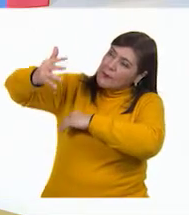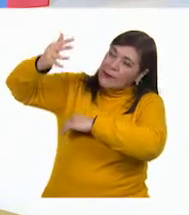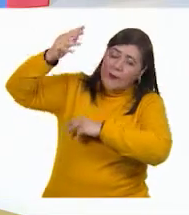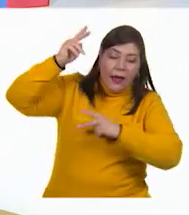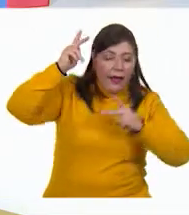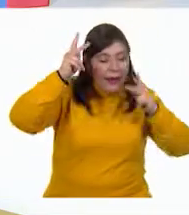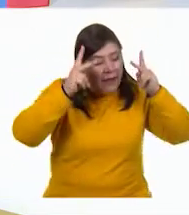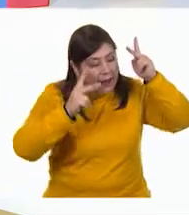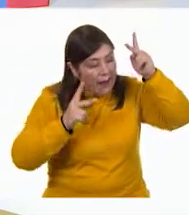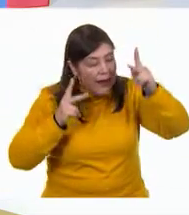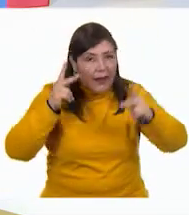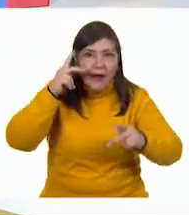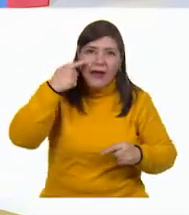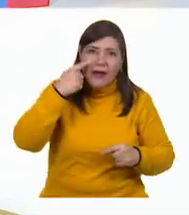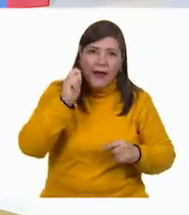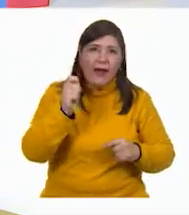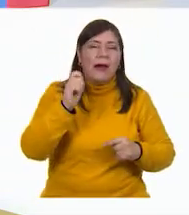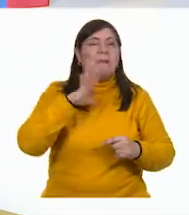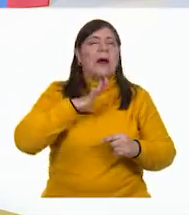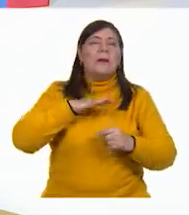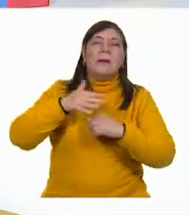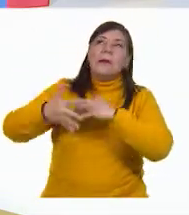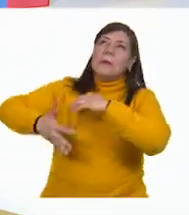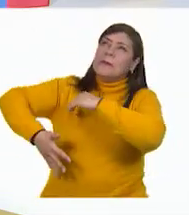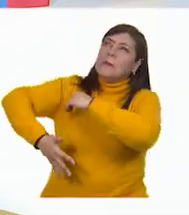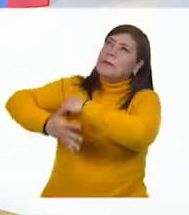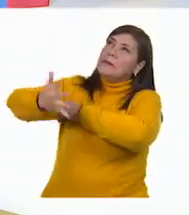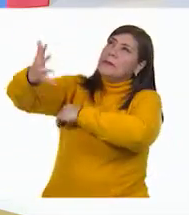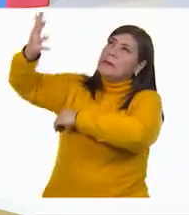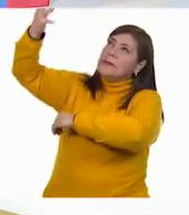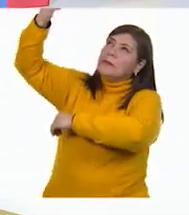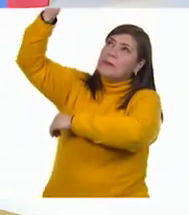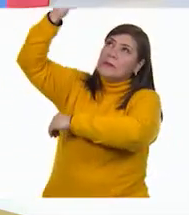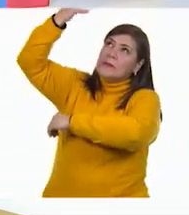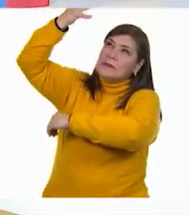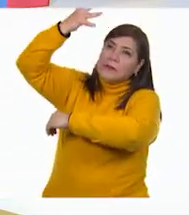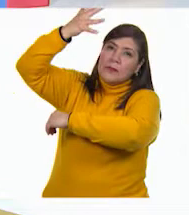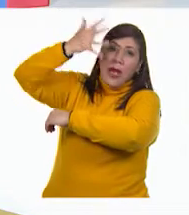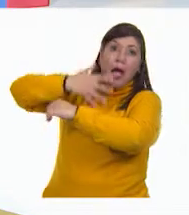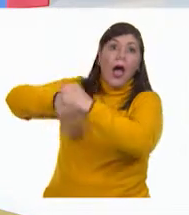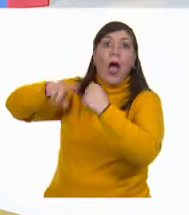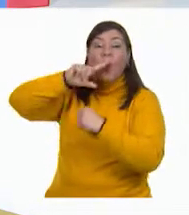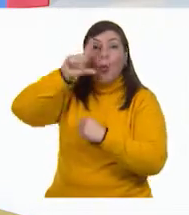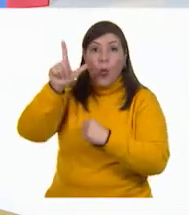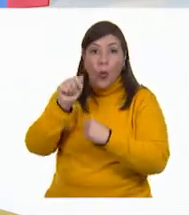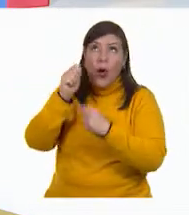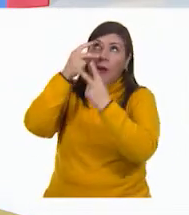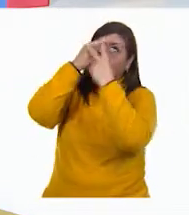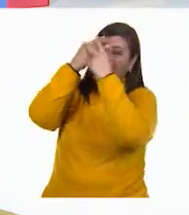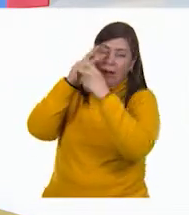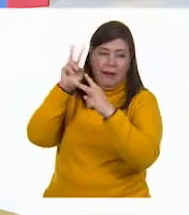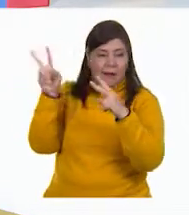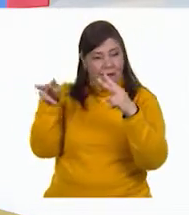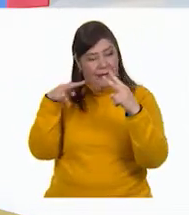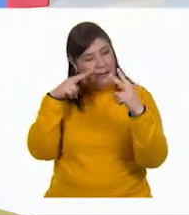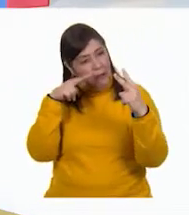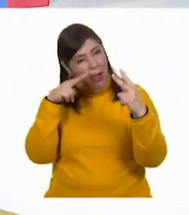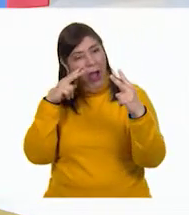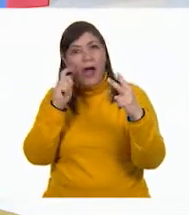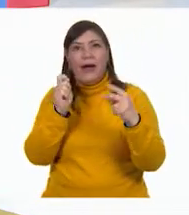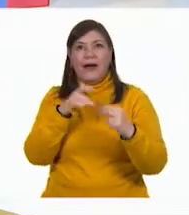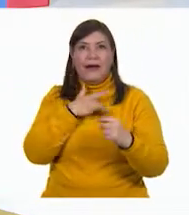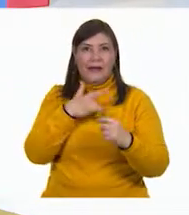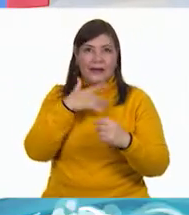allí hasta tan tarde que cuando salía el sol, las estrellas lo miraban asombradas.